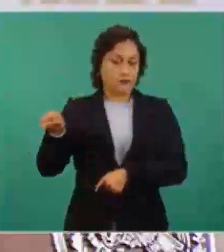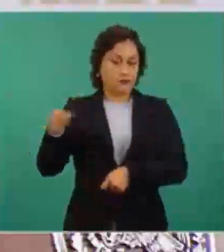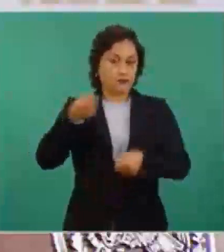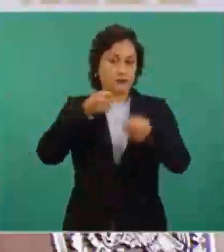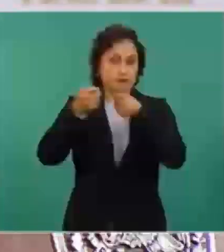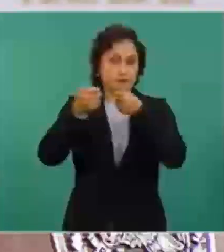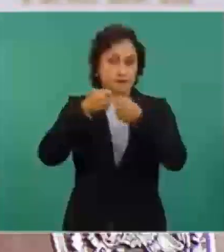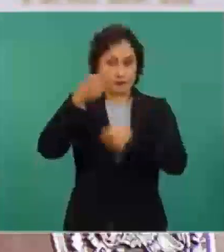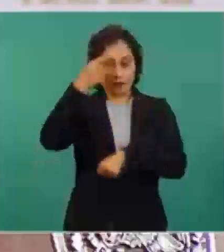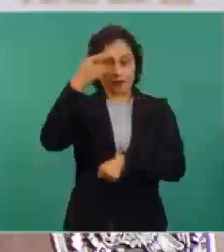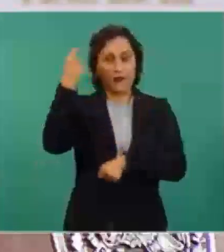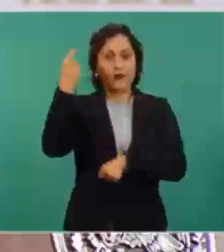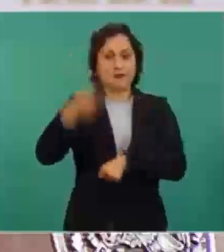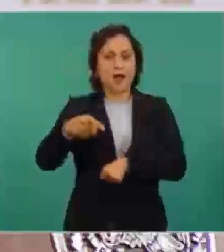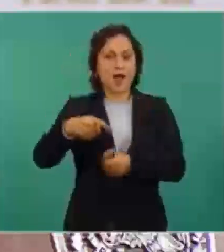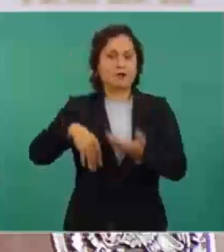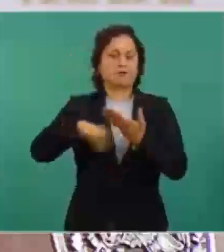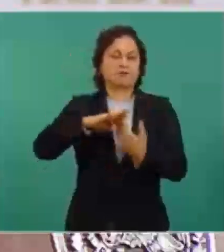para desmentirme.